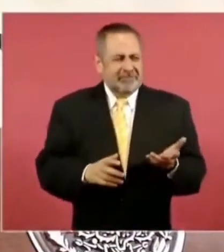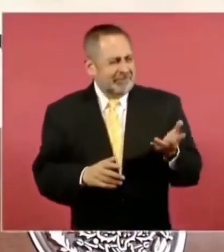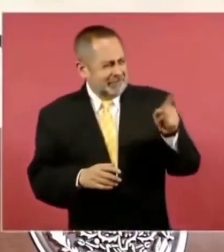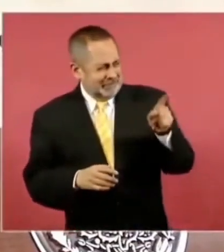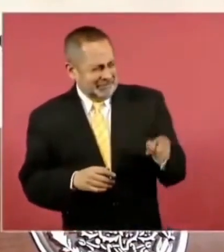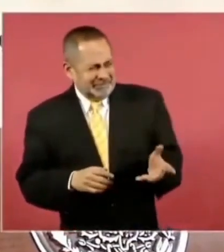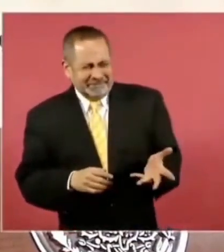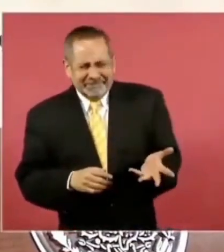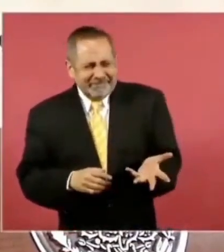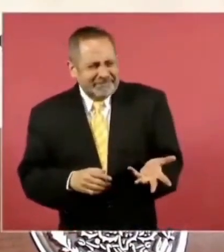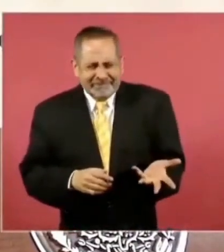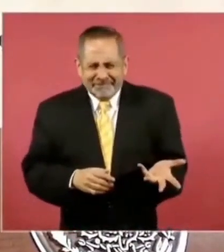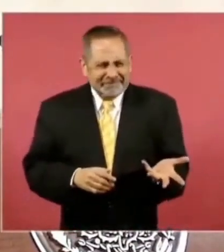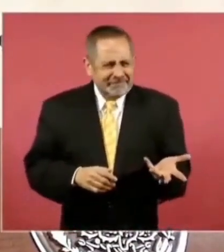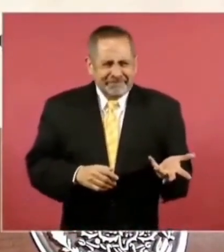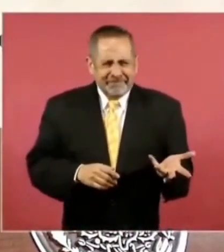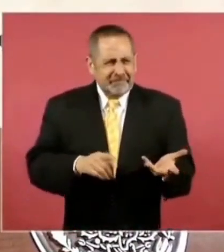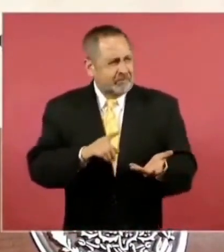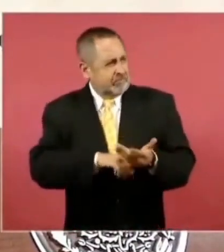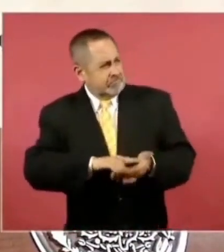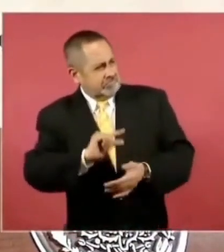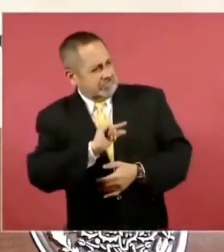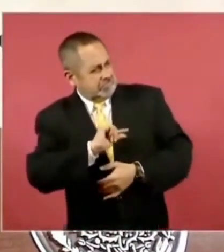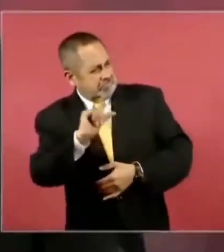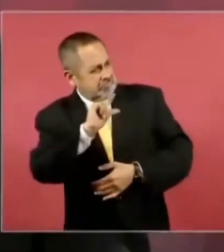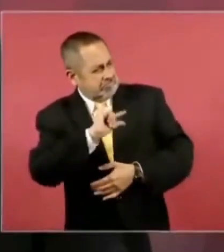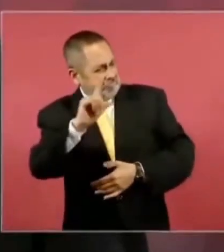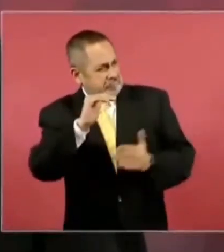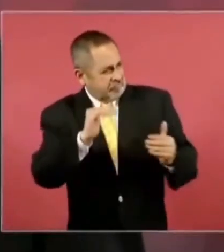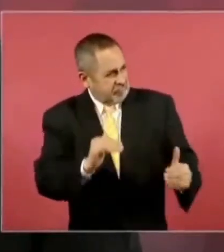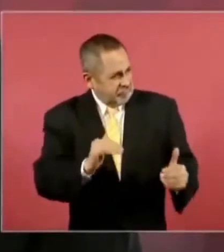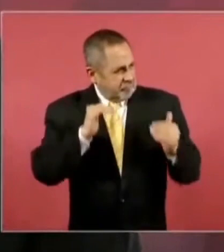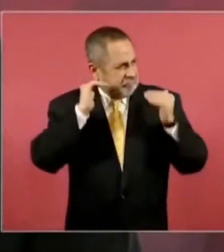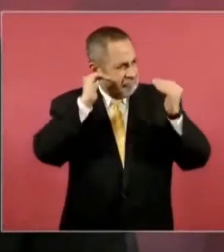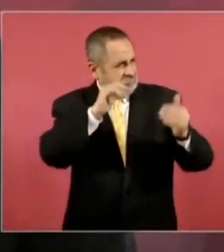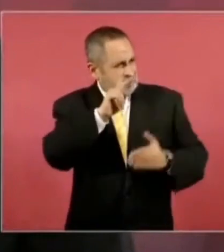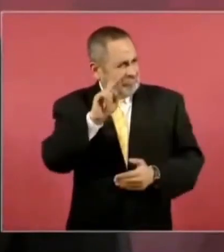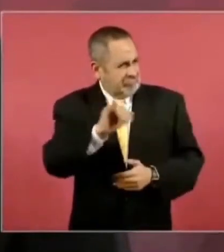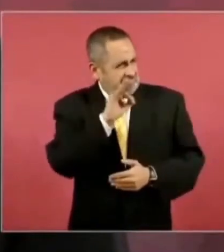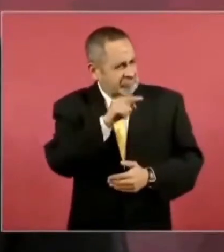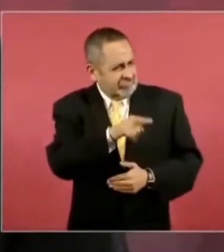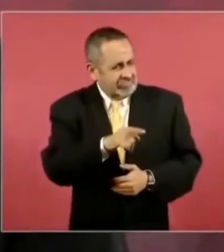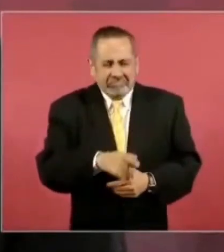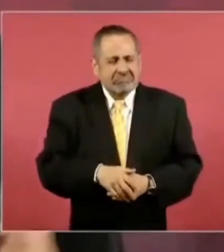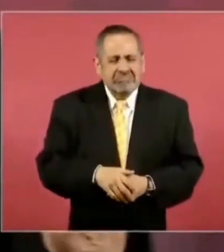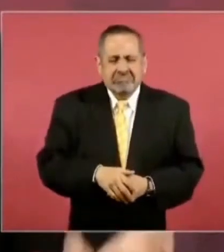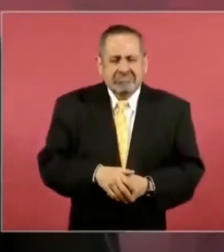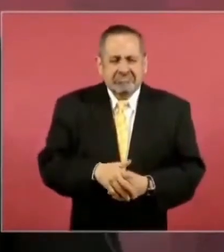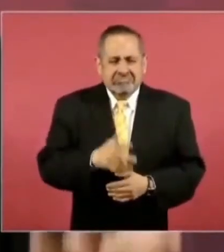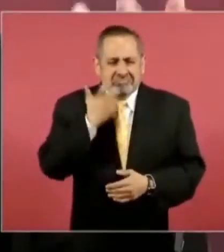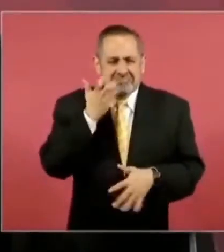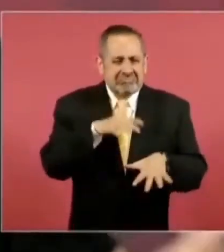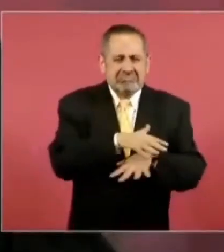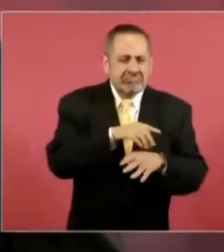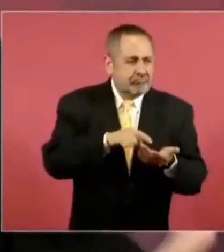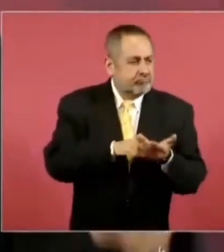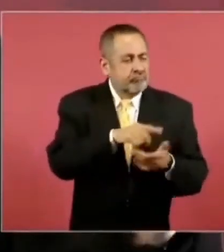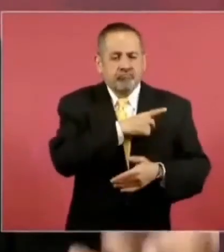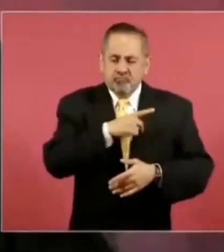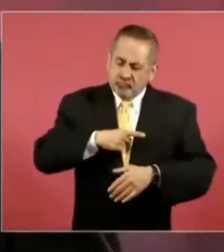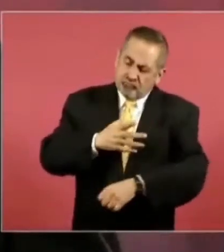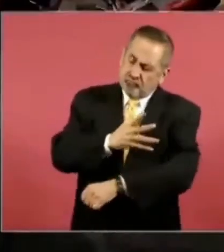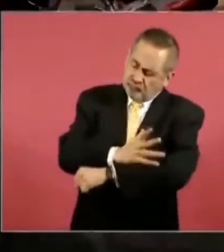a autoridades del Poder Judicial que deben de actuar